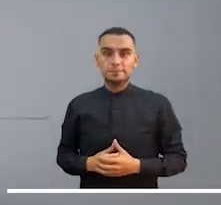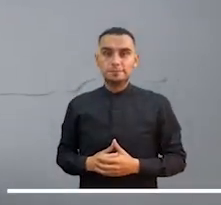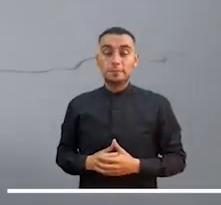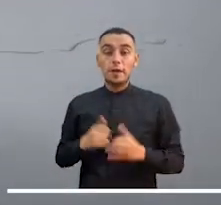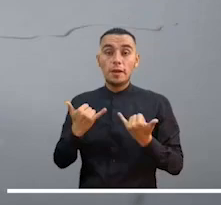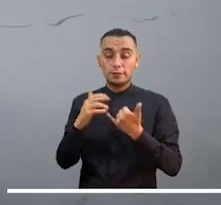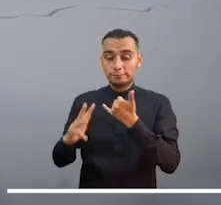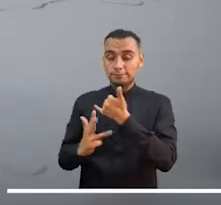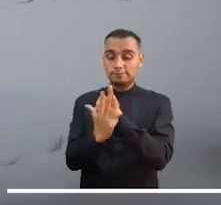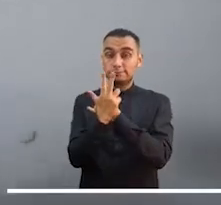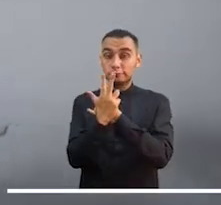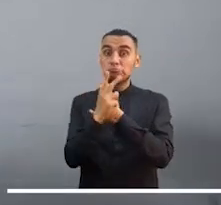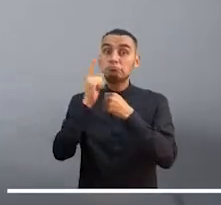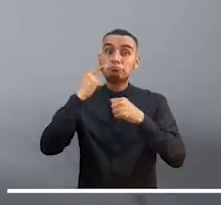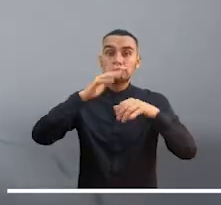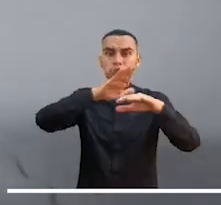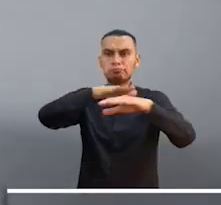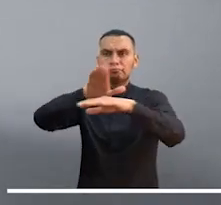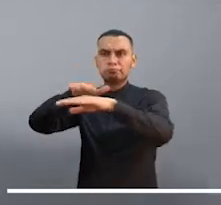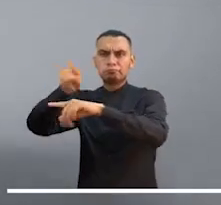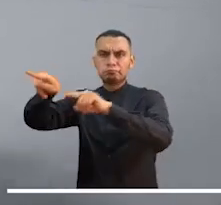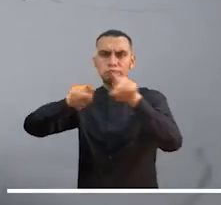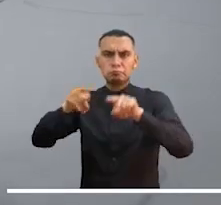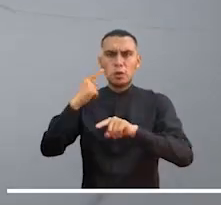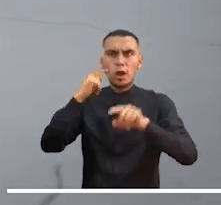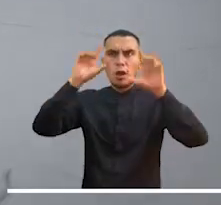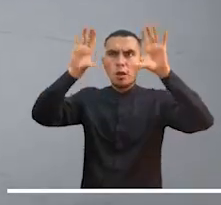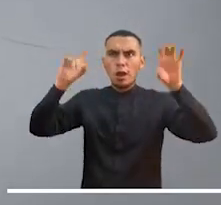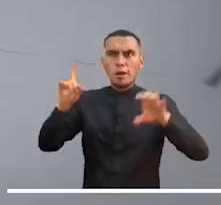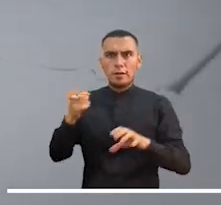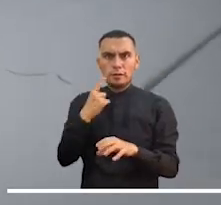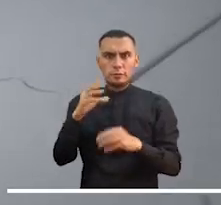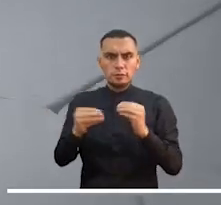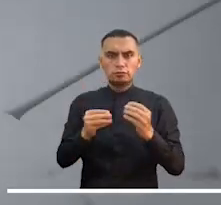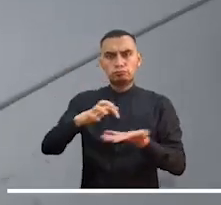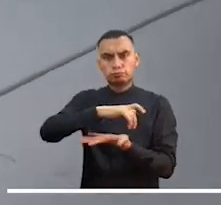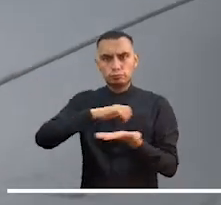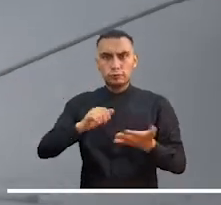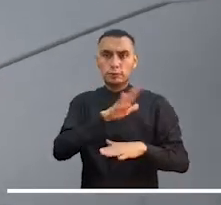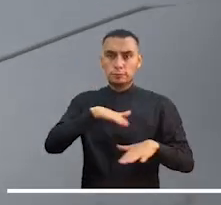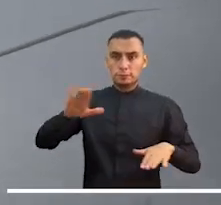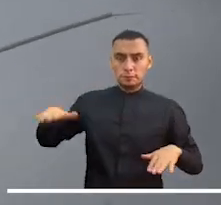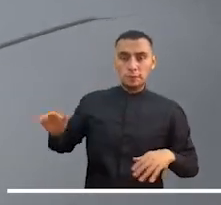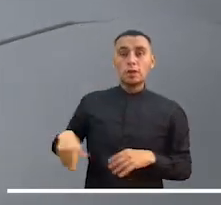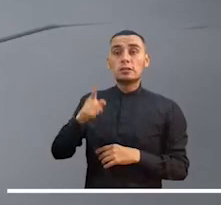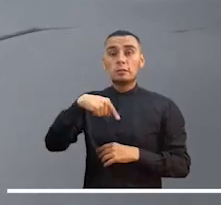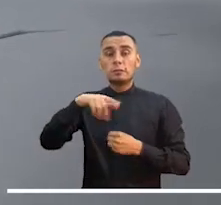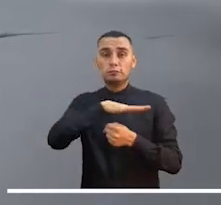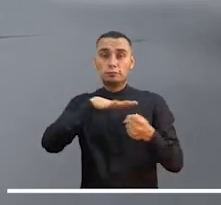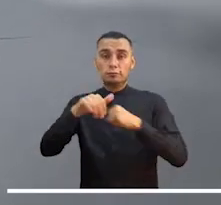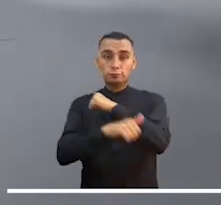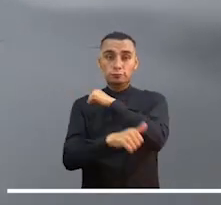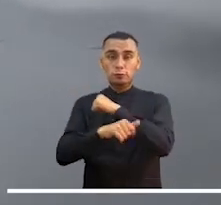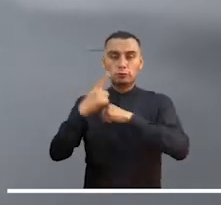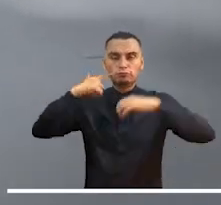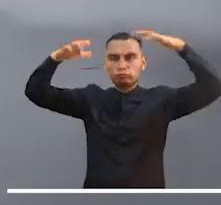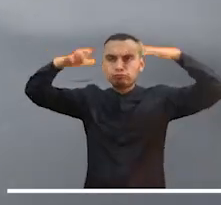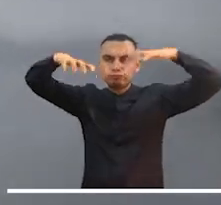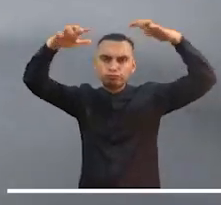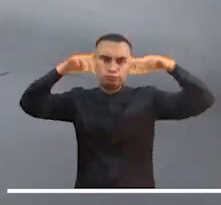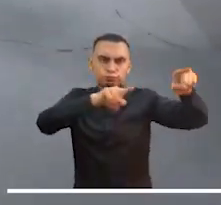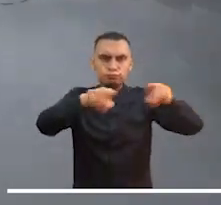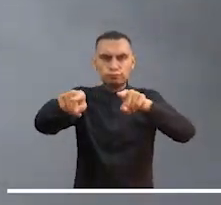Para la región andina se anuncia cielo gris y lloviznas en Tolima, Los Santanderes, Antioquia, Boyacá y Cundinamarca.